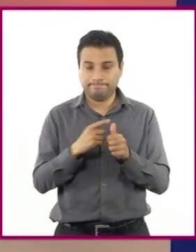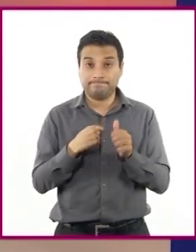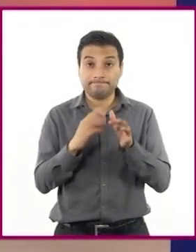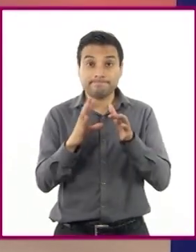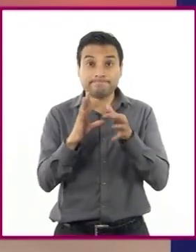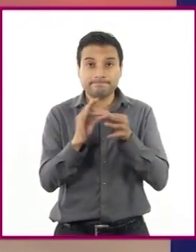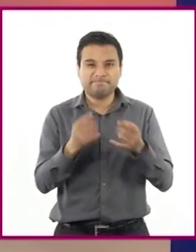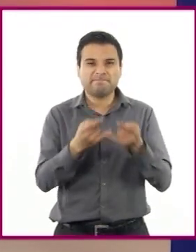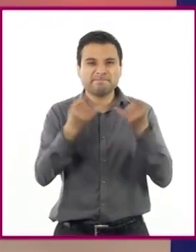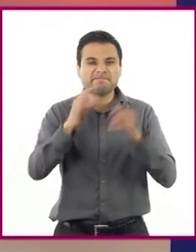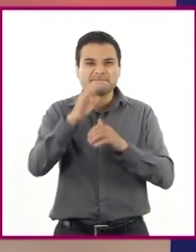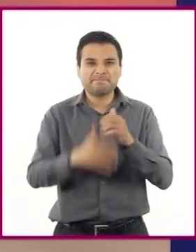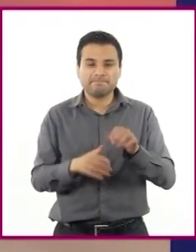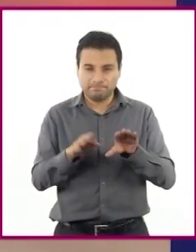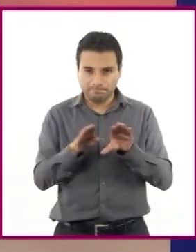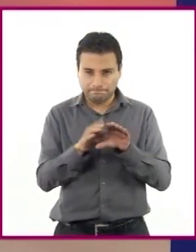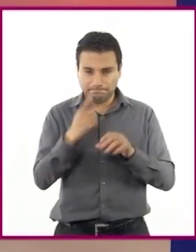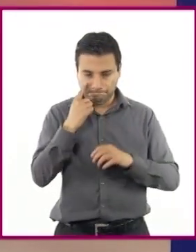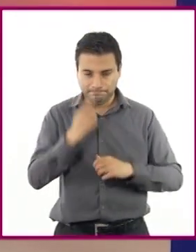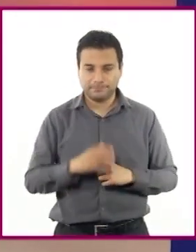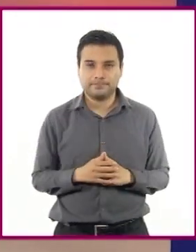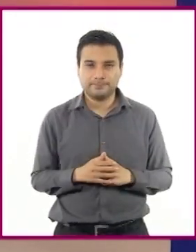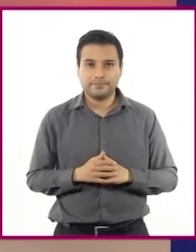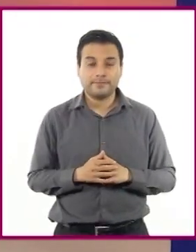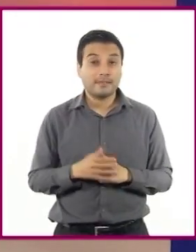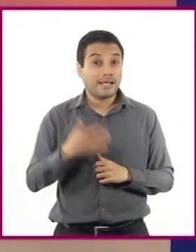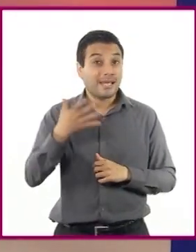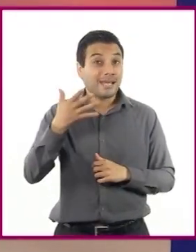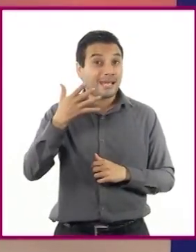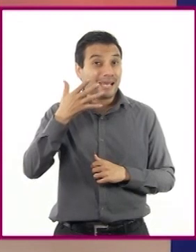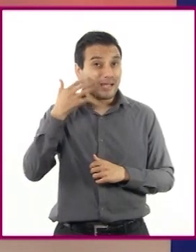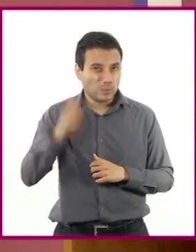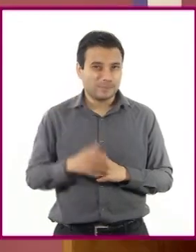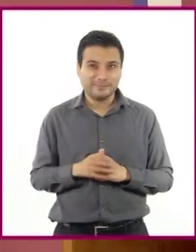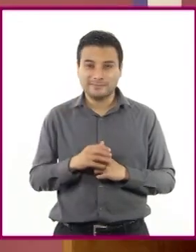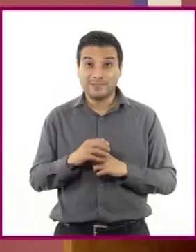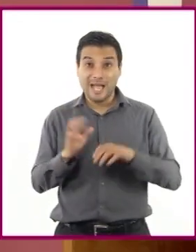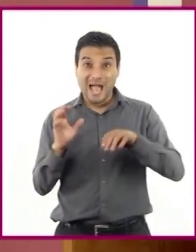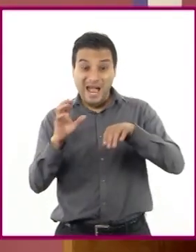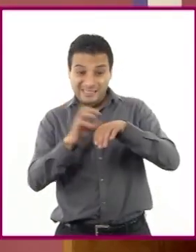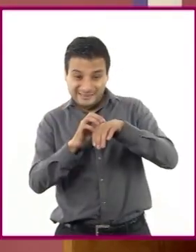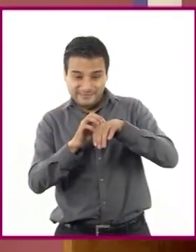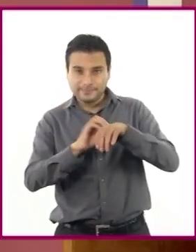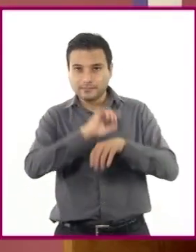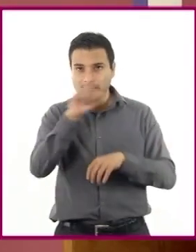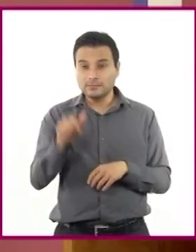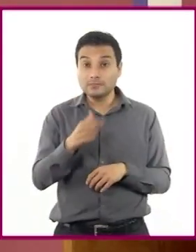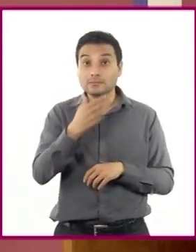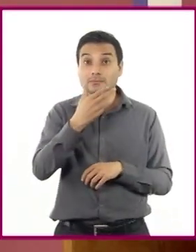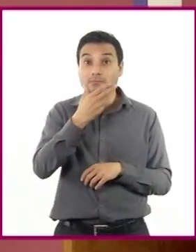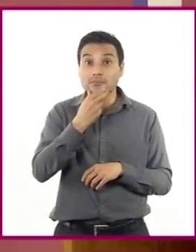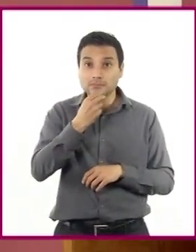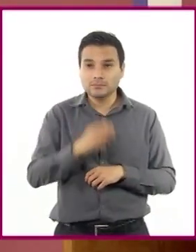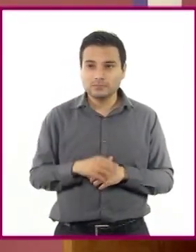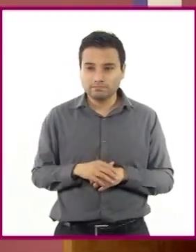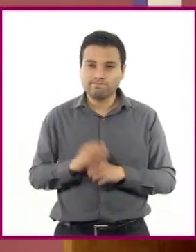termina esta historia. Después de que el gato atacara al protagonista, el hombre le da muerte.